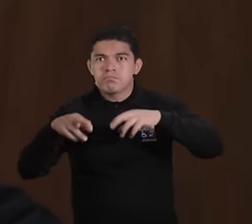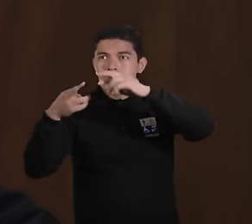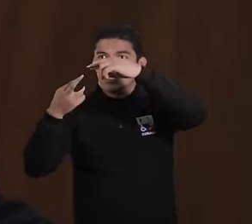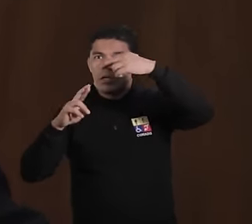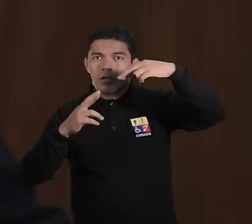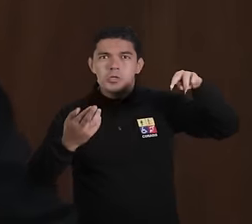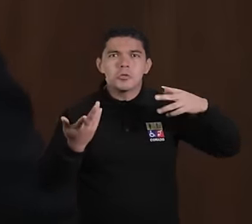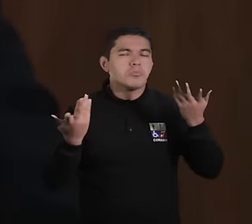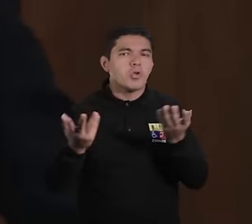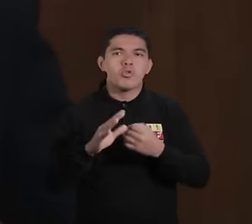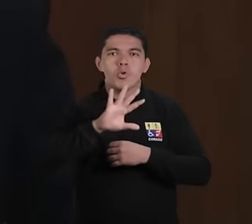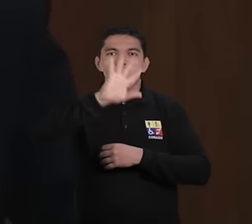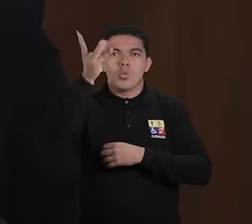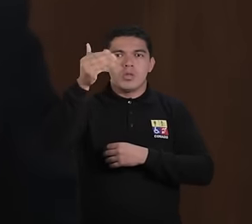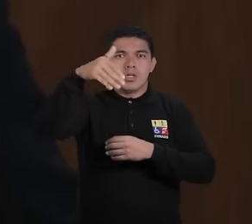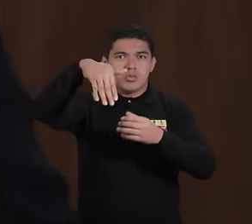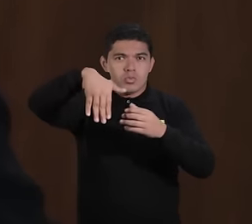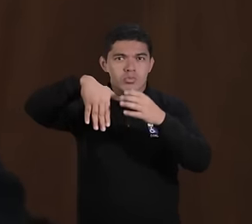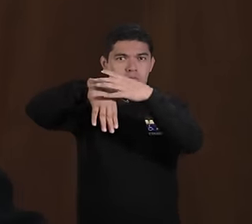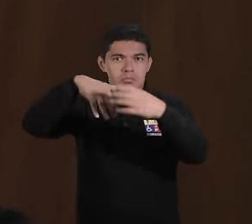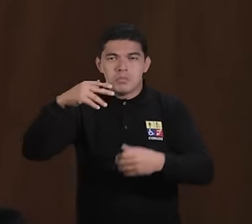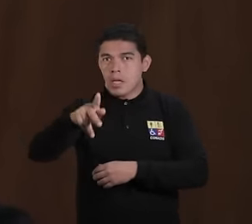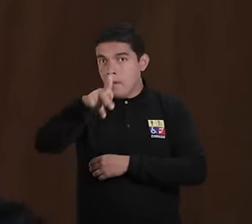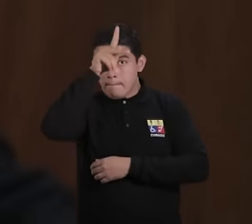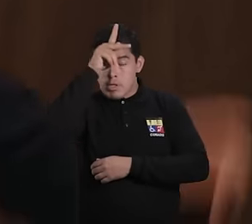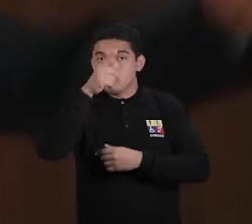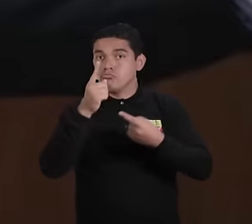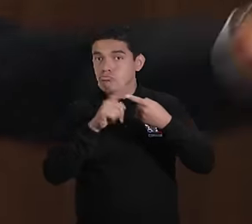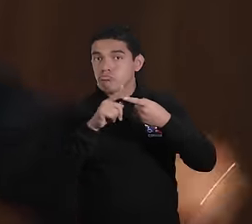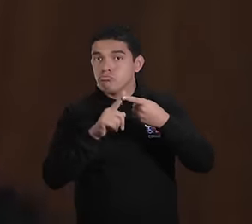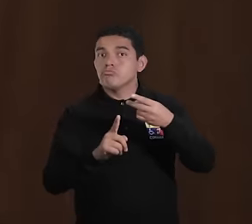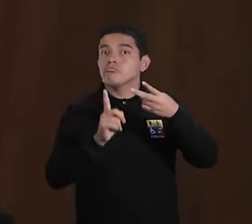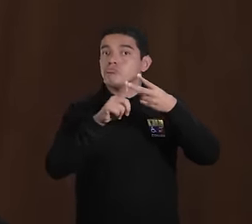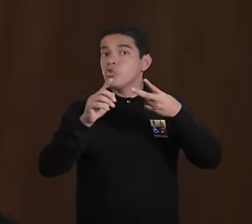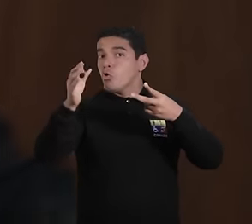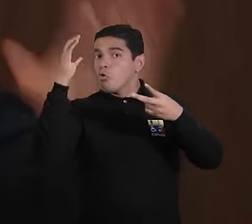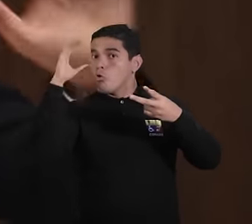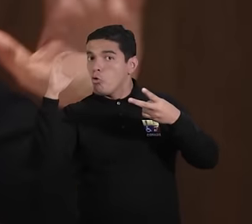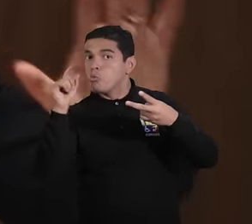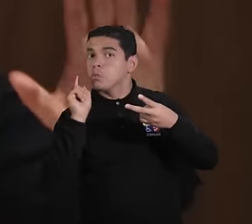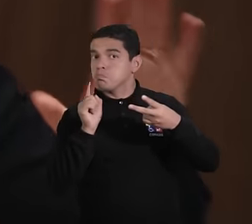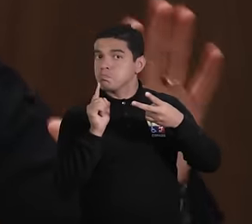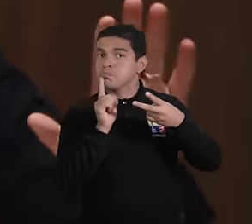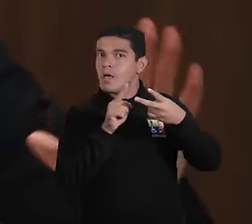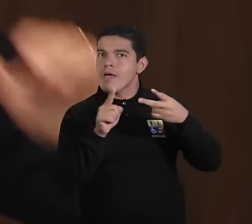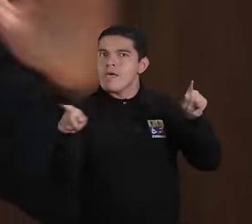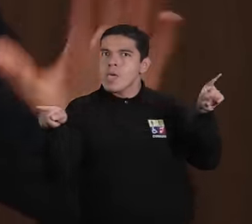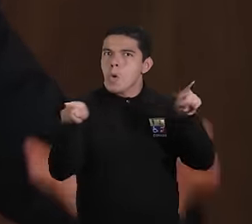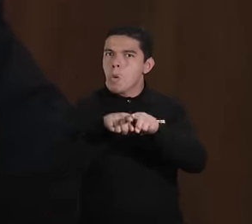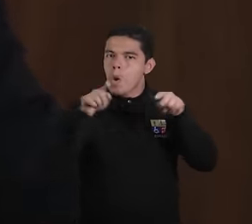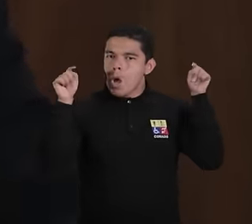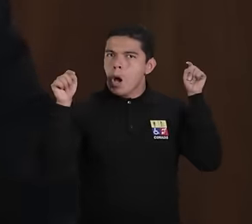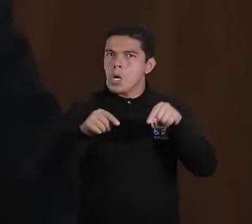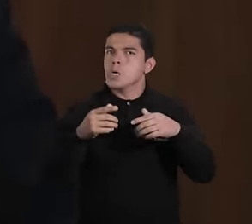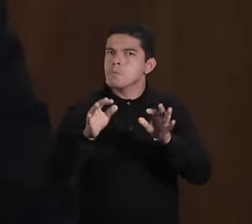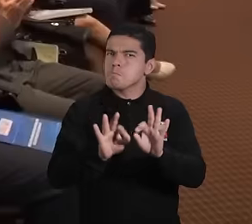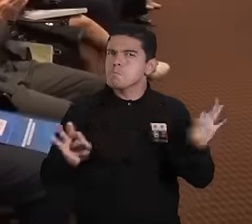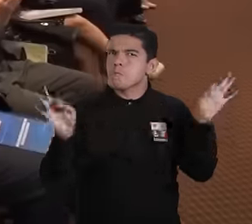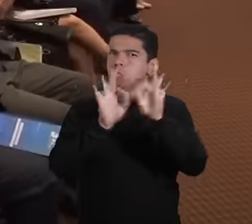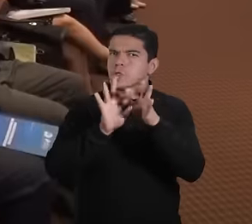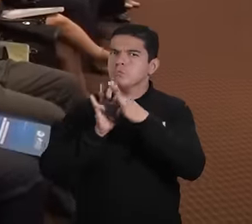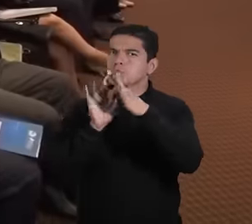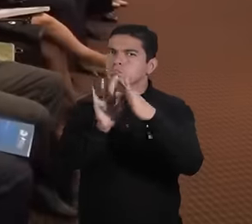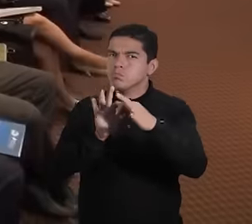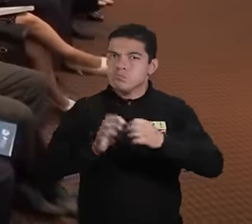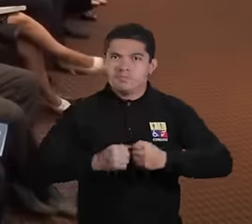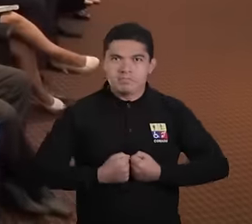la región y a nivel de UNASUR, las elecciones presidenciales de Perú y el plebiscito de Colombia. Algo estaremos, trabajando como organismos electorales